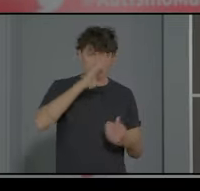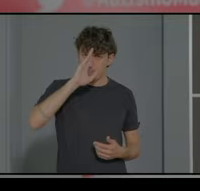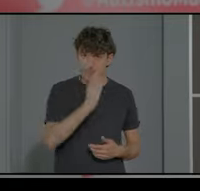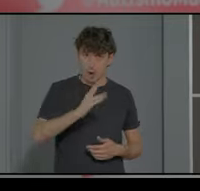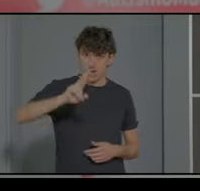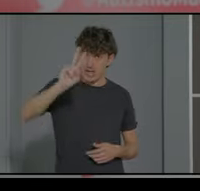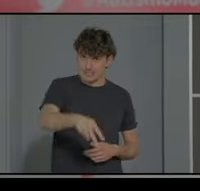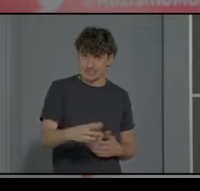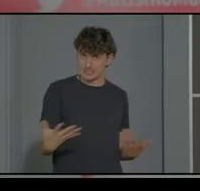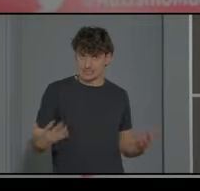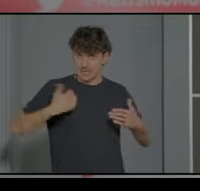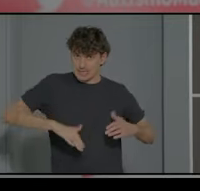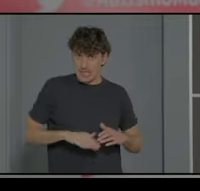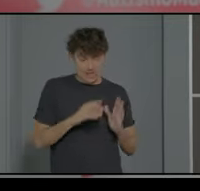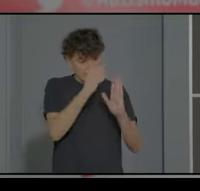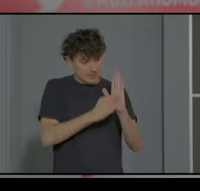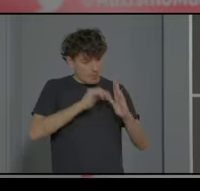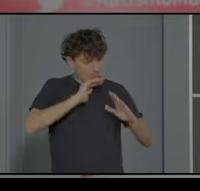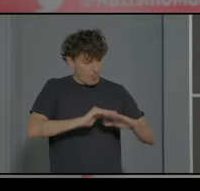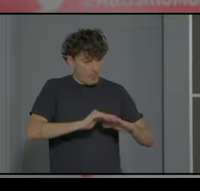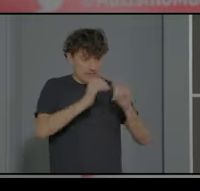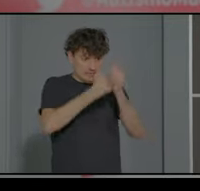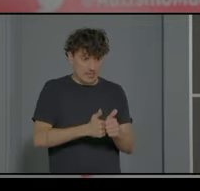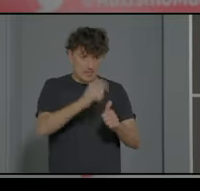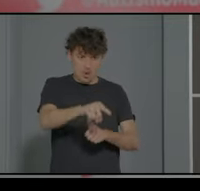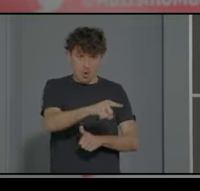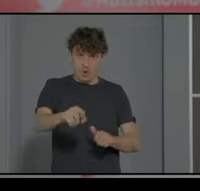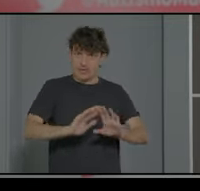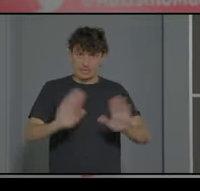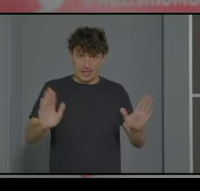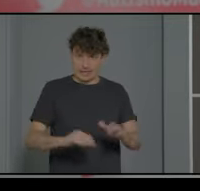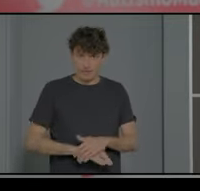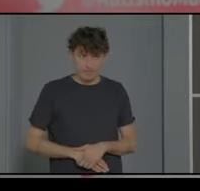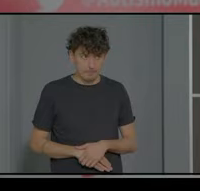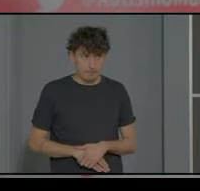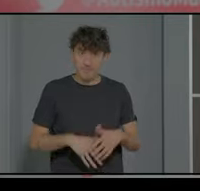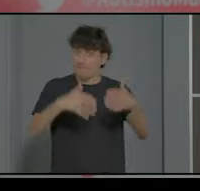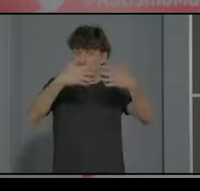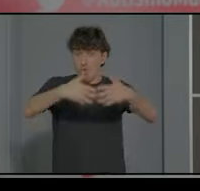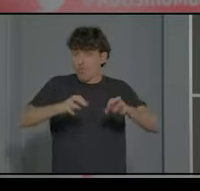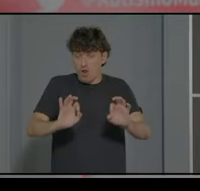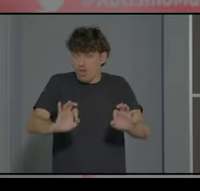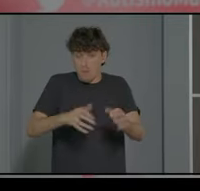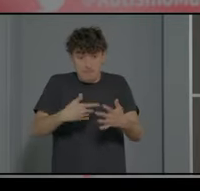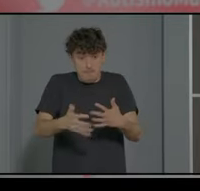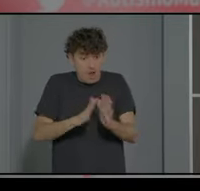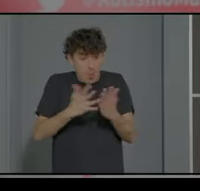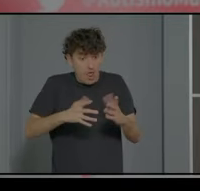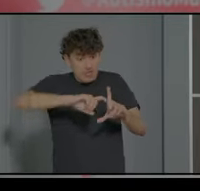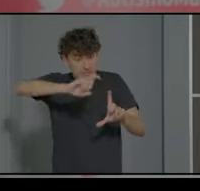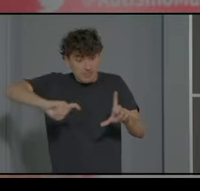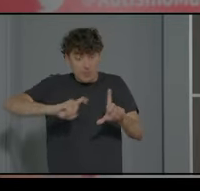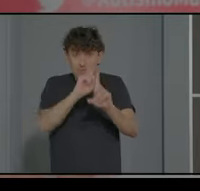y no pasa nada. Se cumplen unos criterios o no se cumplen. Así es como funcionan los manuales estadísticos de